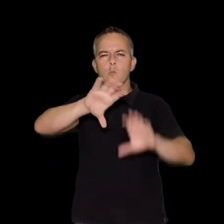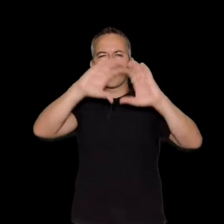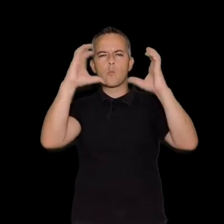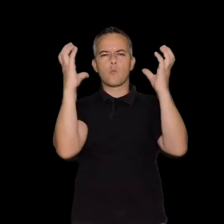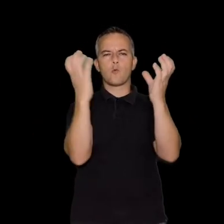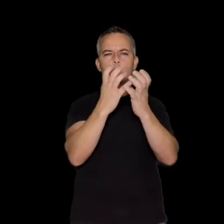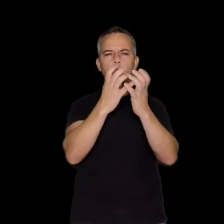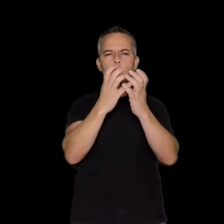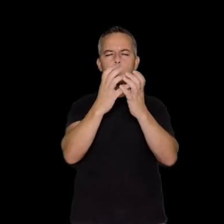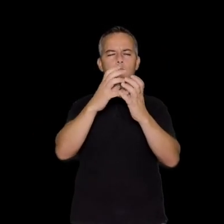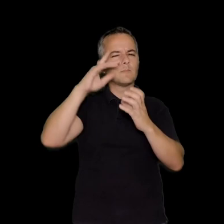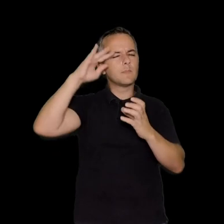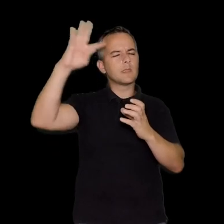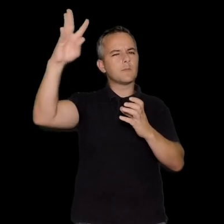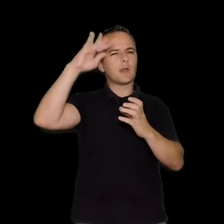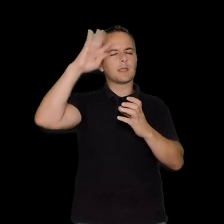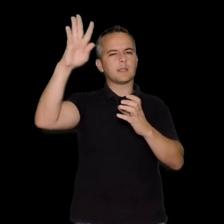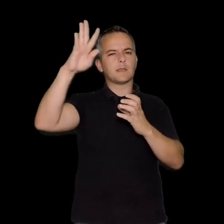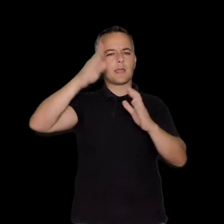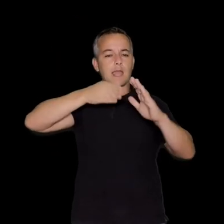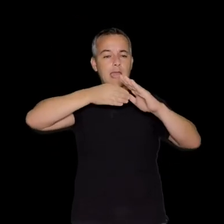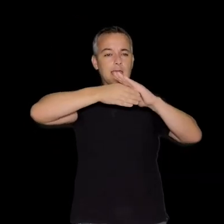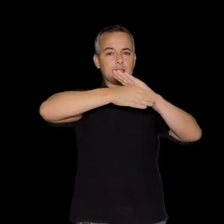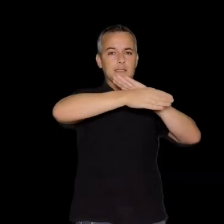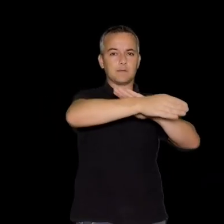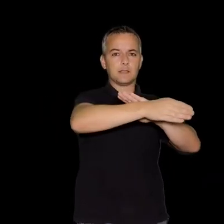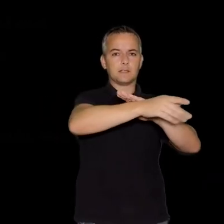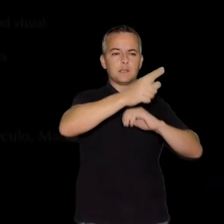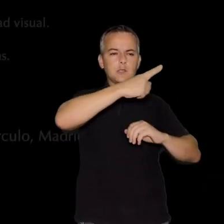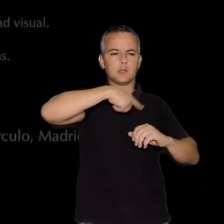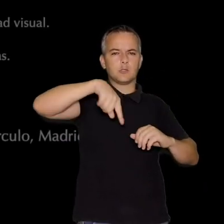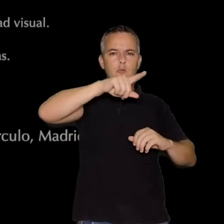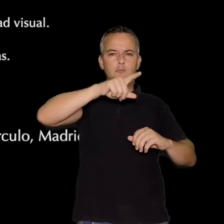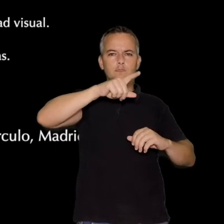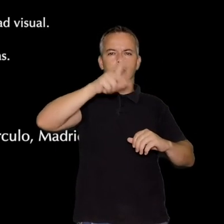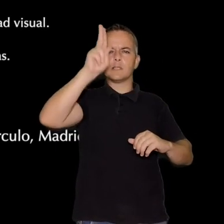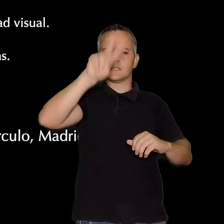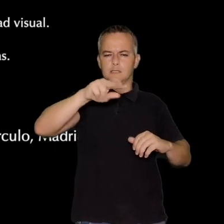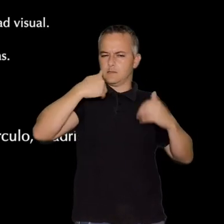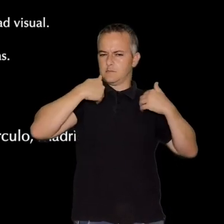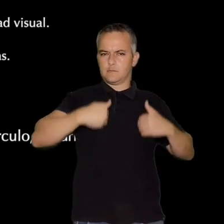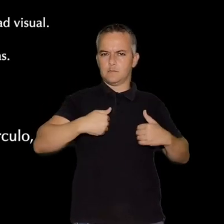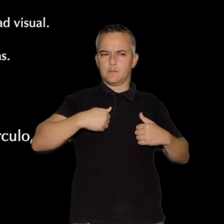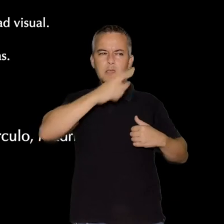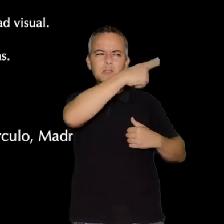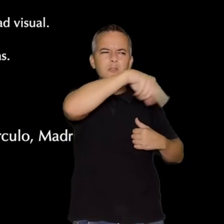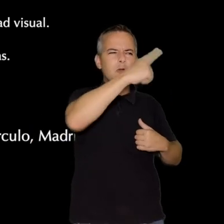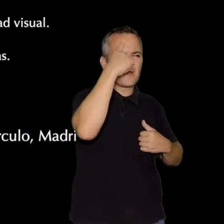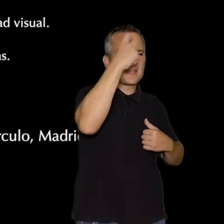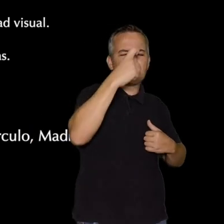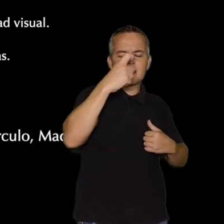Imagina un mundo donde la accesibilidad tenga que ver con quienes somos y quienes queremos ser,